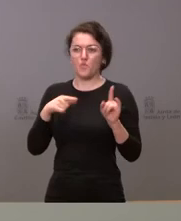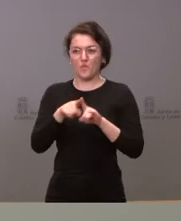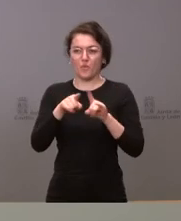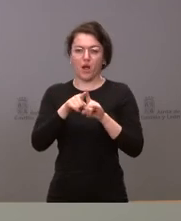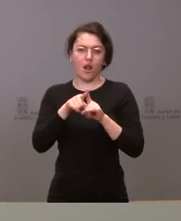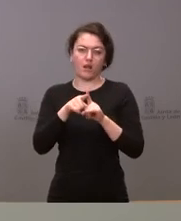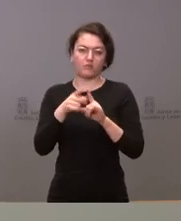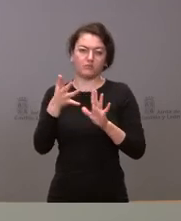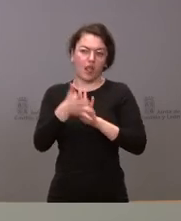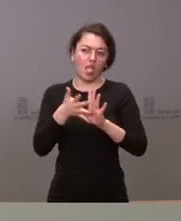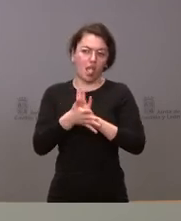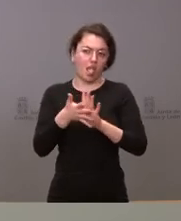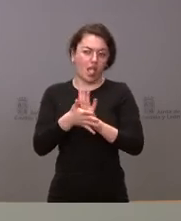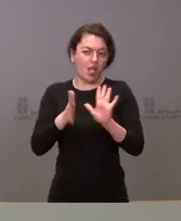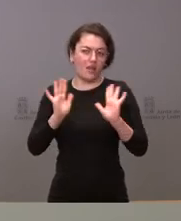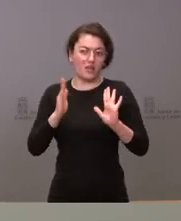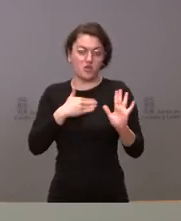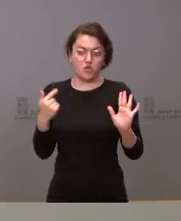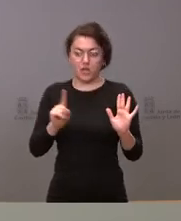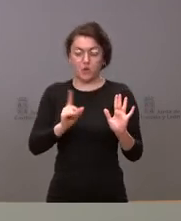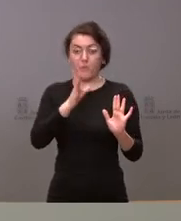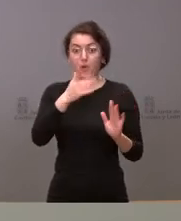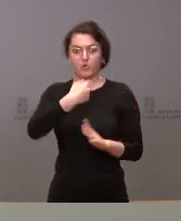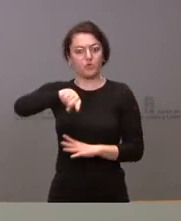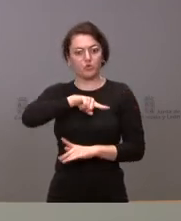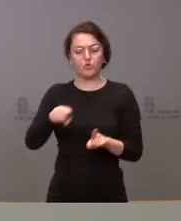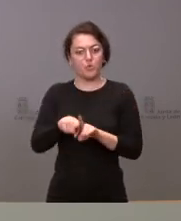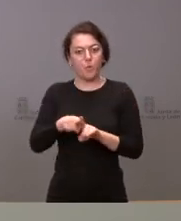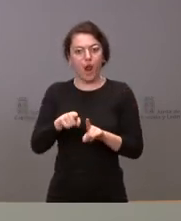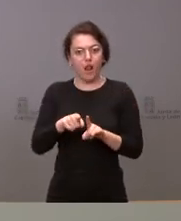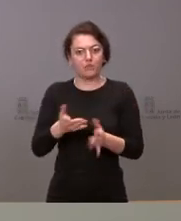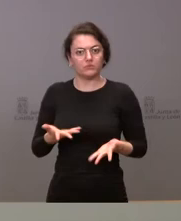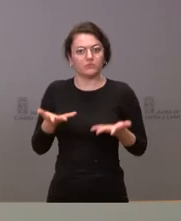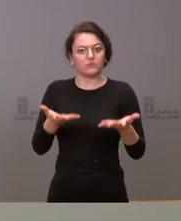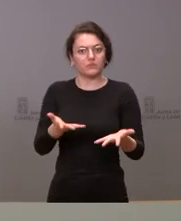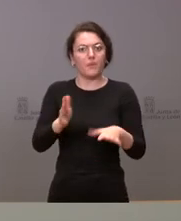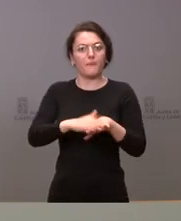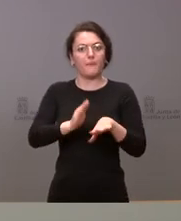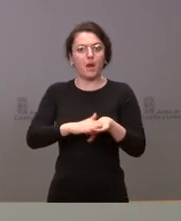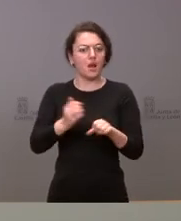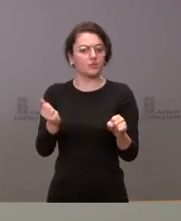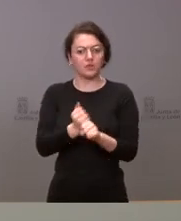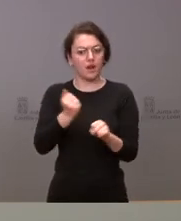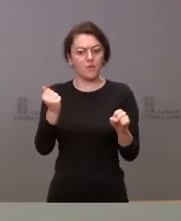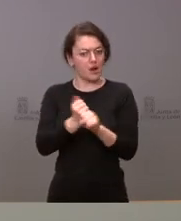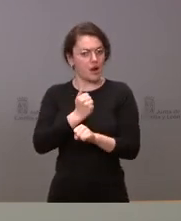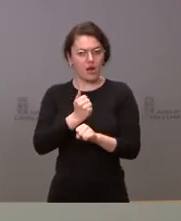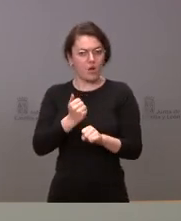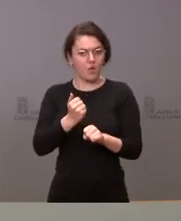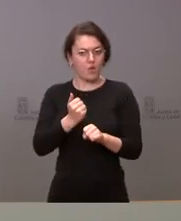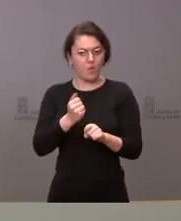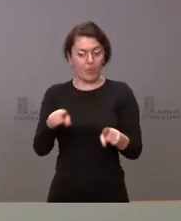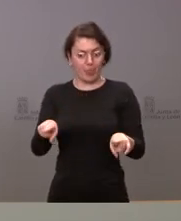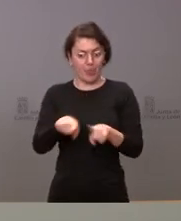allá del hecho de que nosotros seguimos en plena disposición de trabajar con intensidad aún siendo un gobierno en funciones